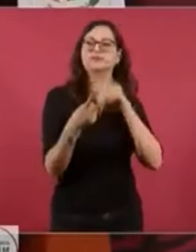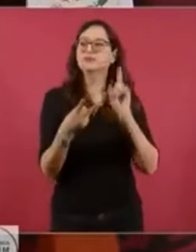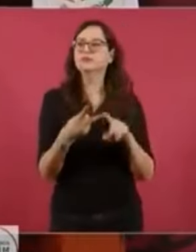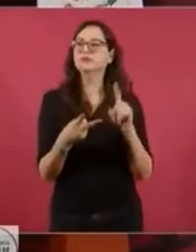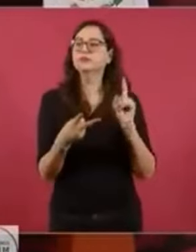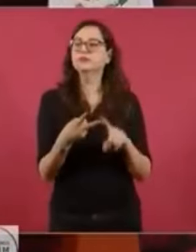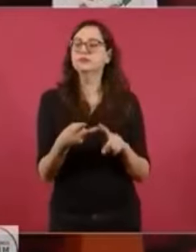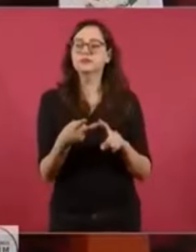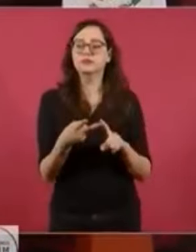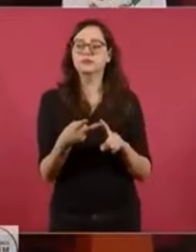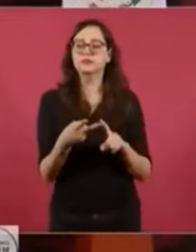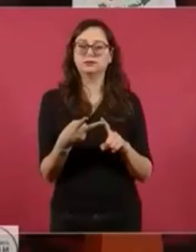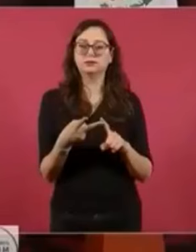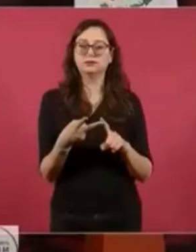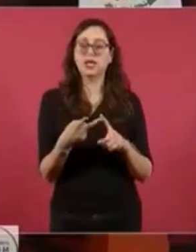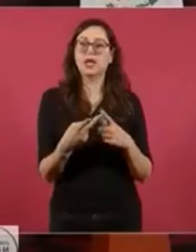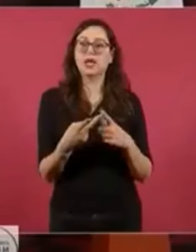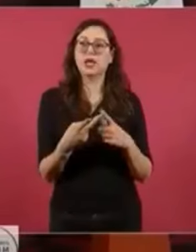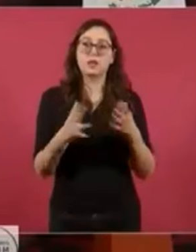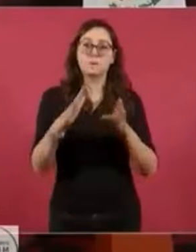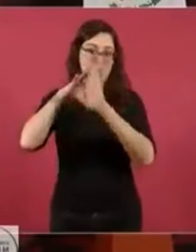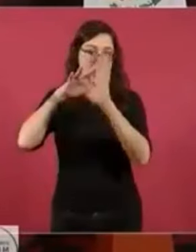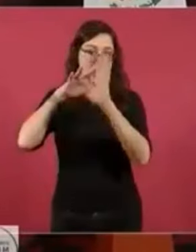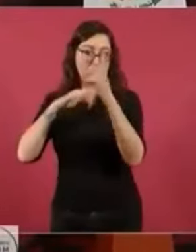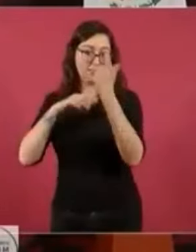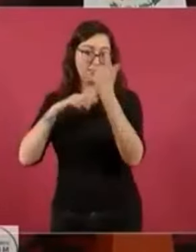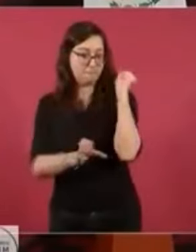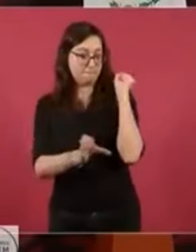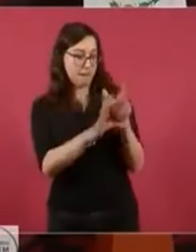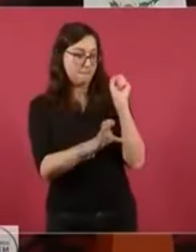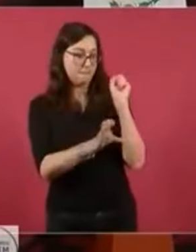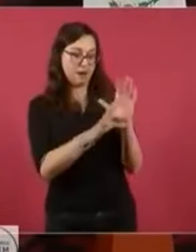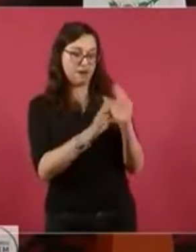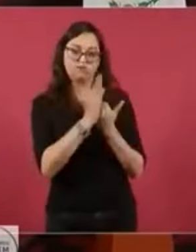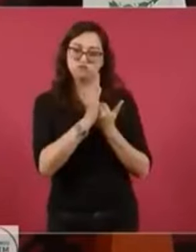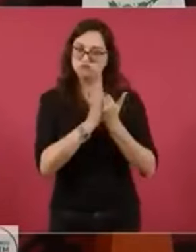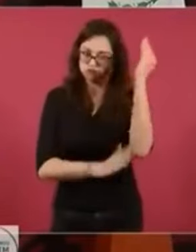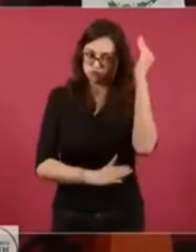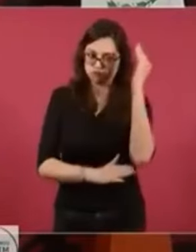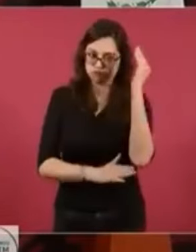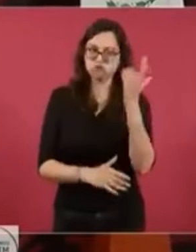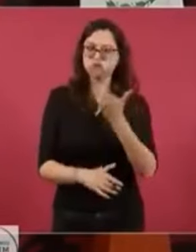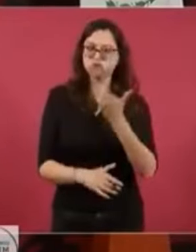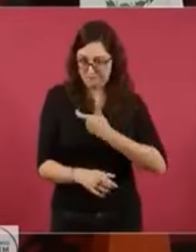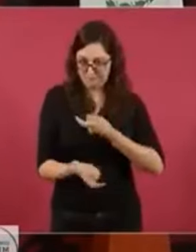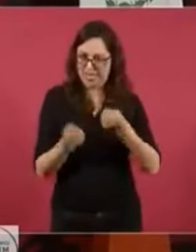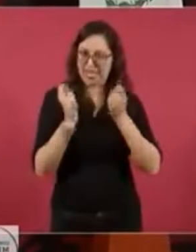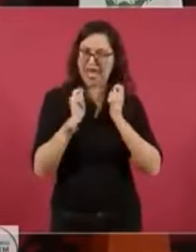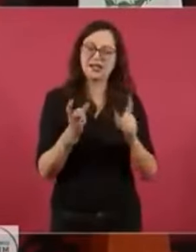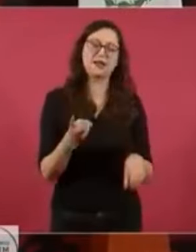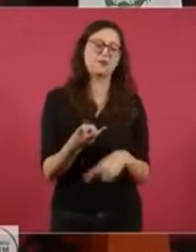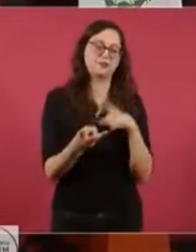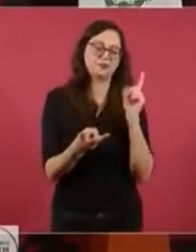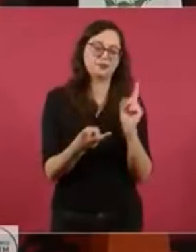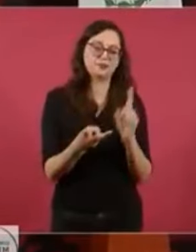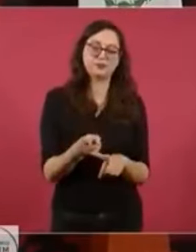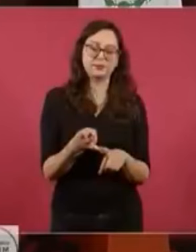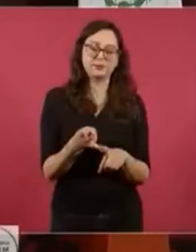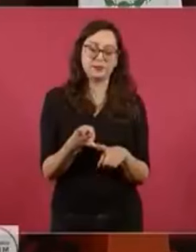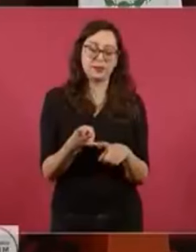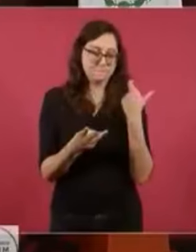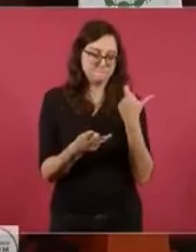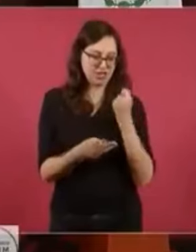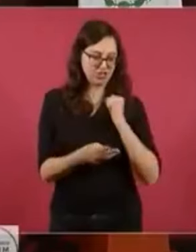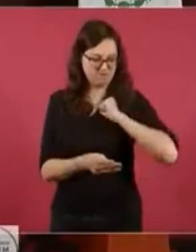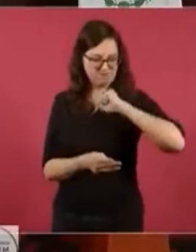remesas, tenemos medalla en fortaleza